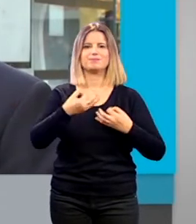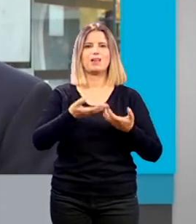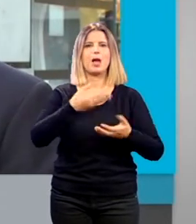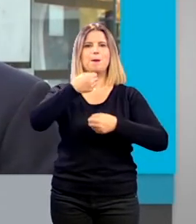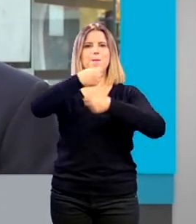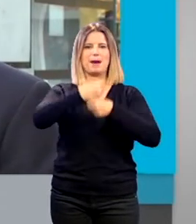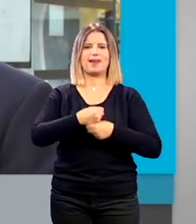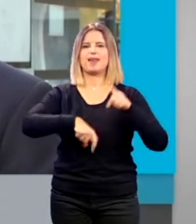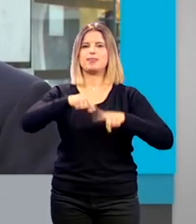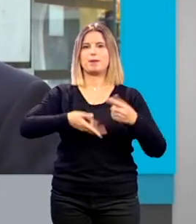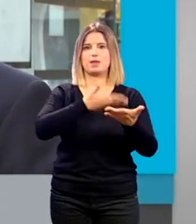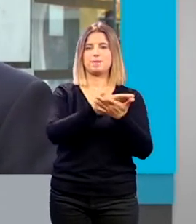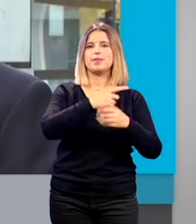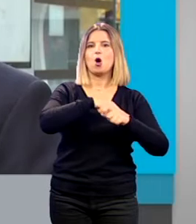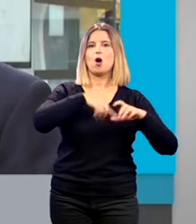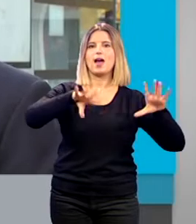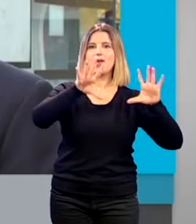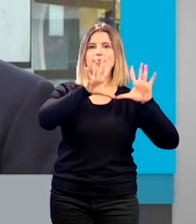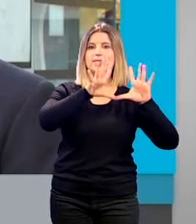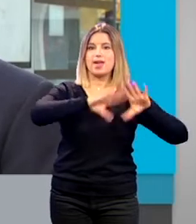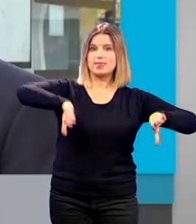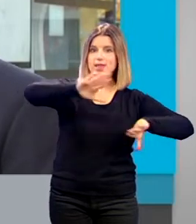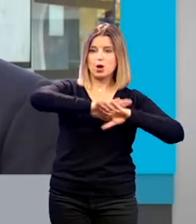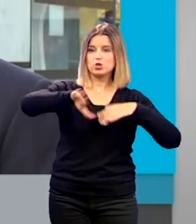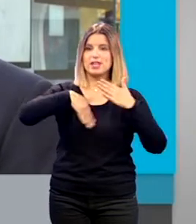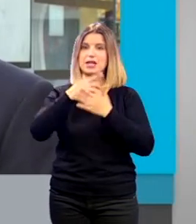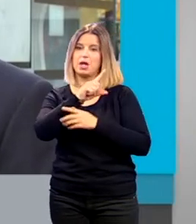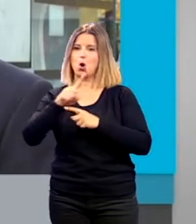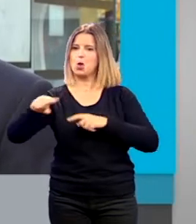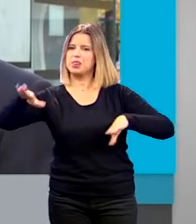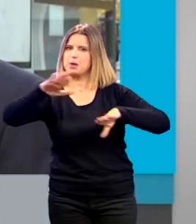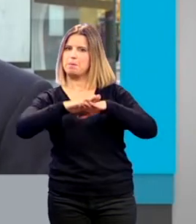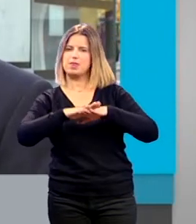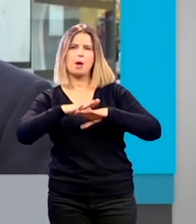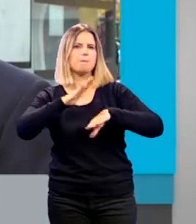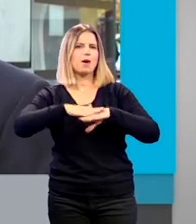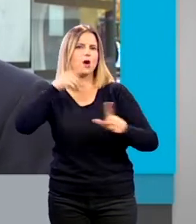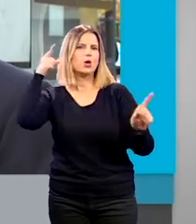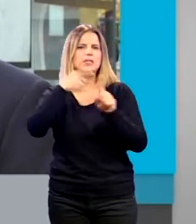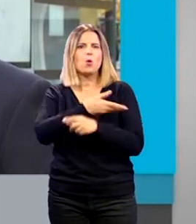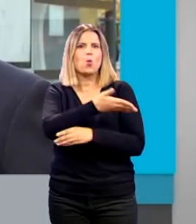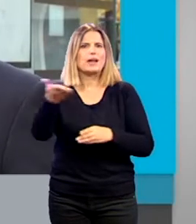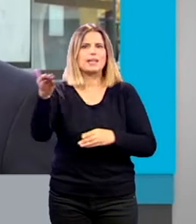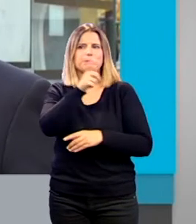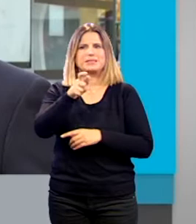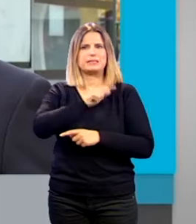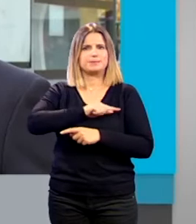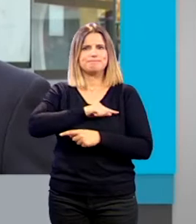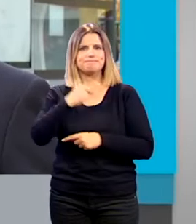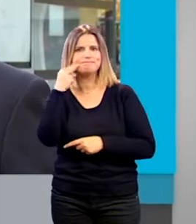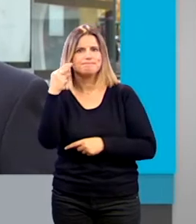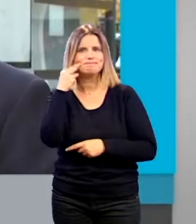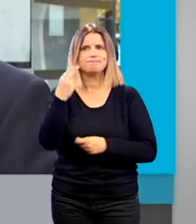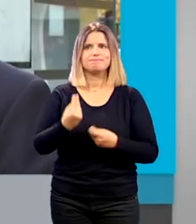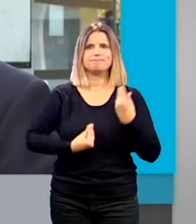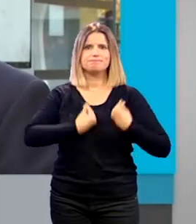demanda entre las 10 de la noche y las 11 y media de la noche para que cualquier persona que se sienta con miedo se sienta